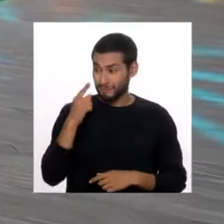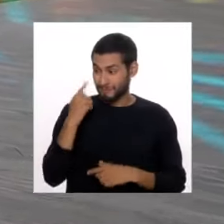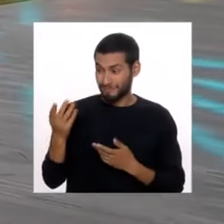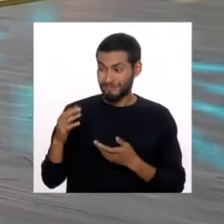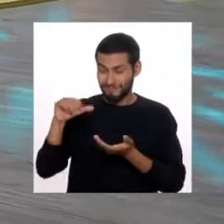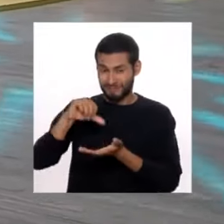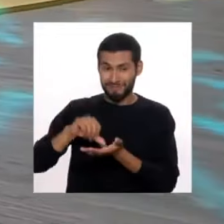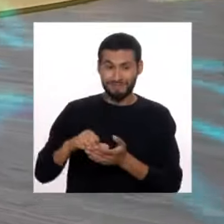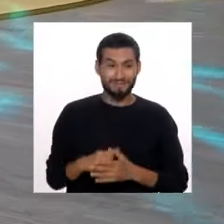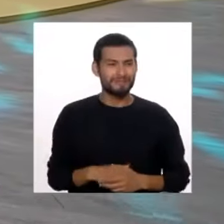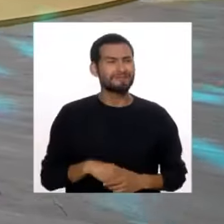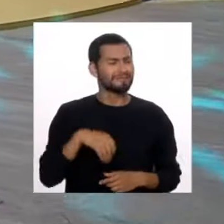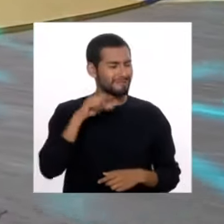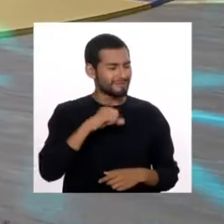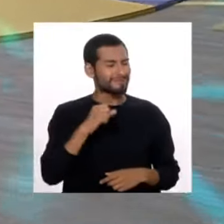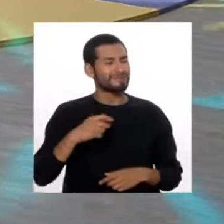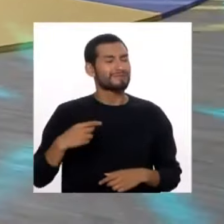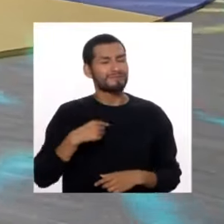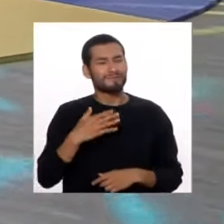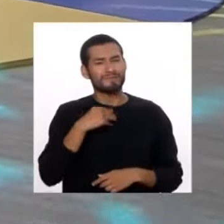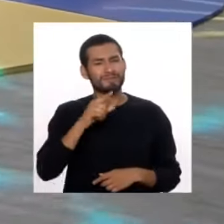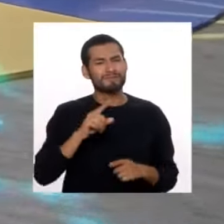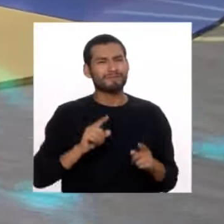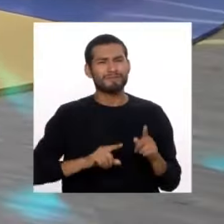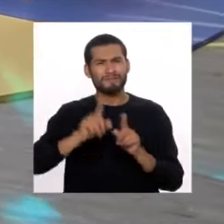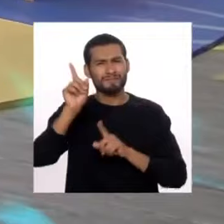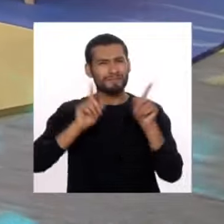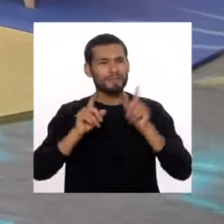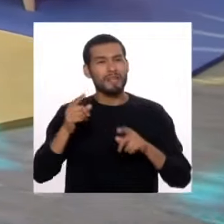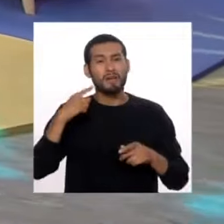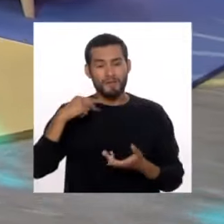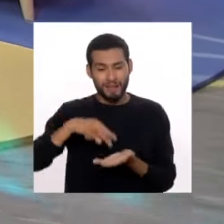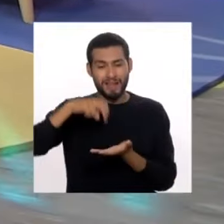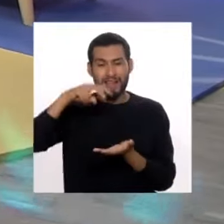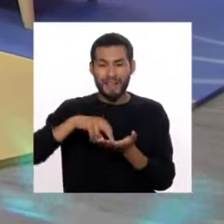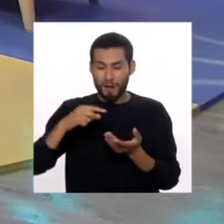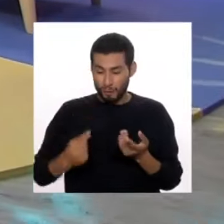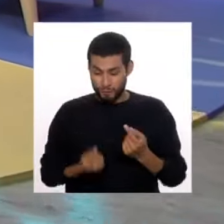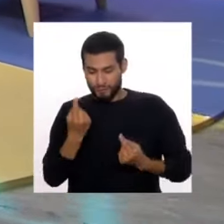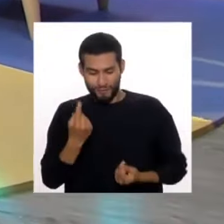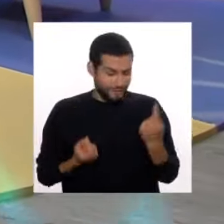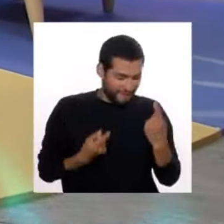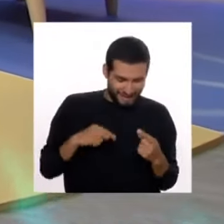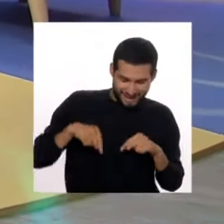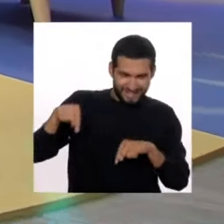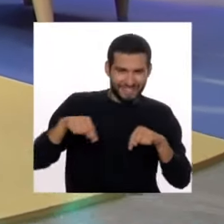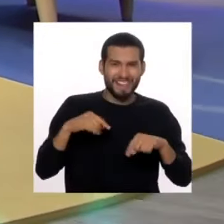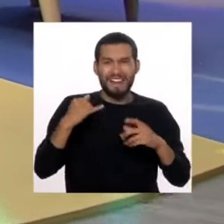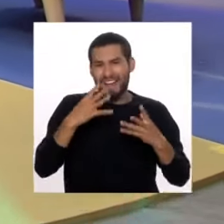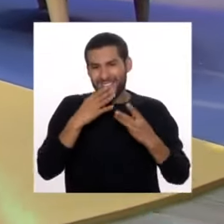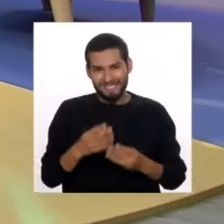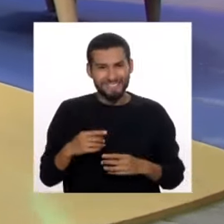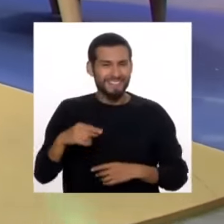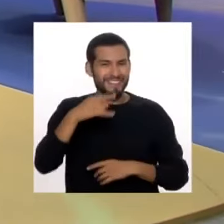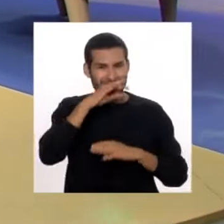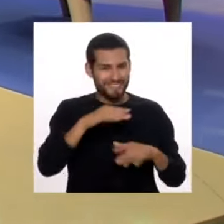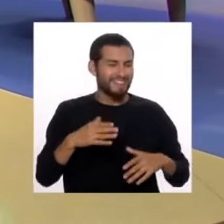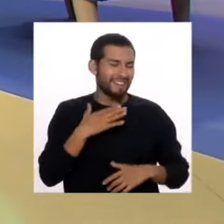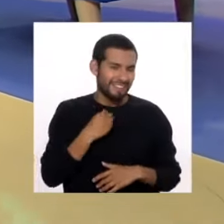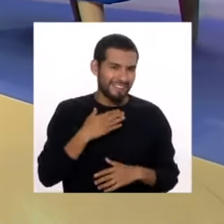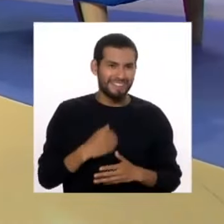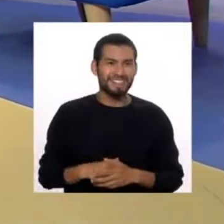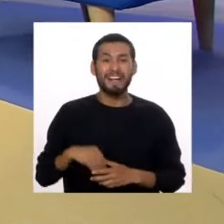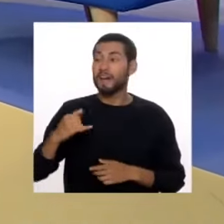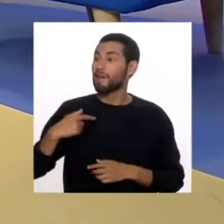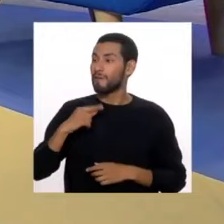Obviamente, Fatih. Me gusta esta pileta donde tienes que saltar para esquivar el agua y al final terminas totalmente mojado, a los niños les fascina. El